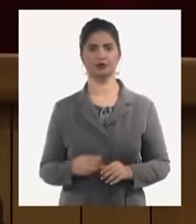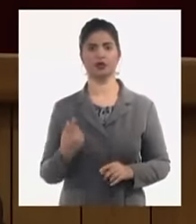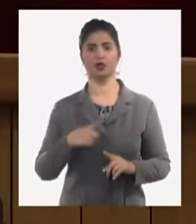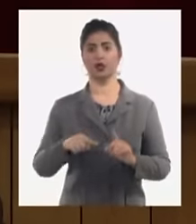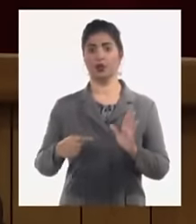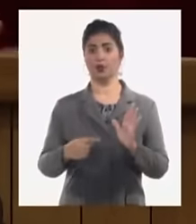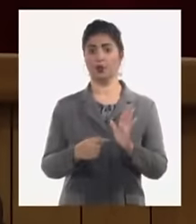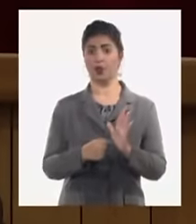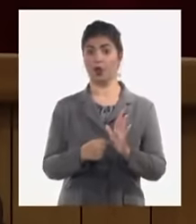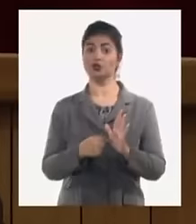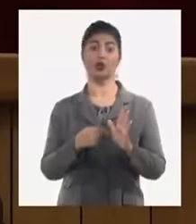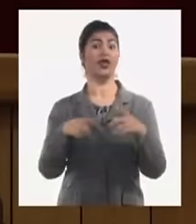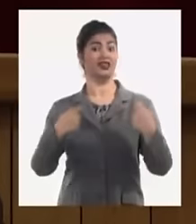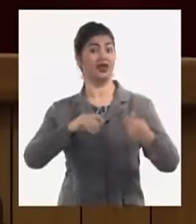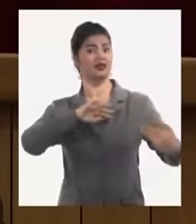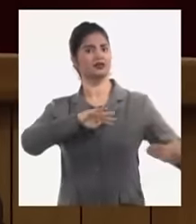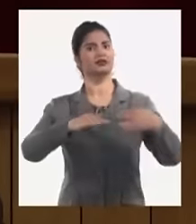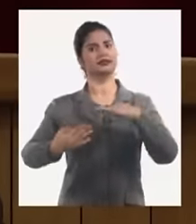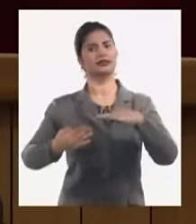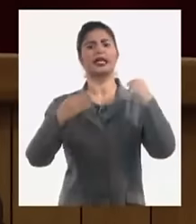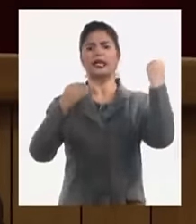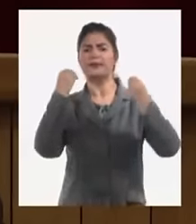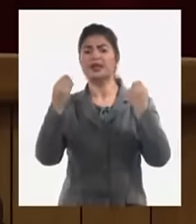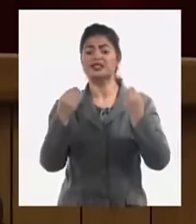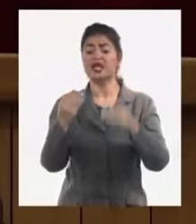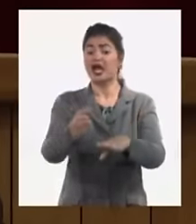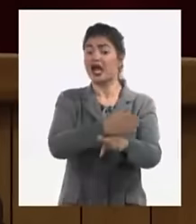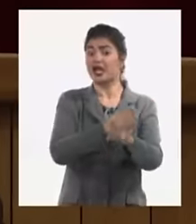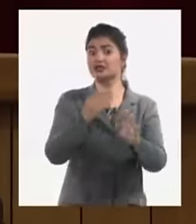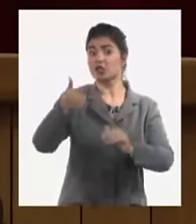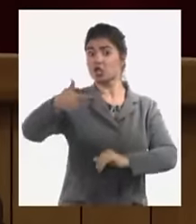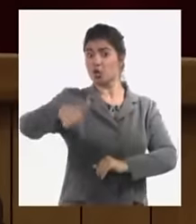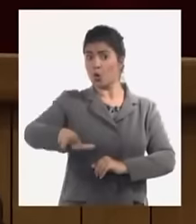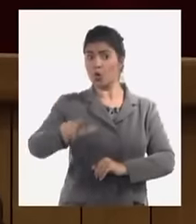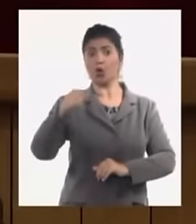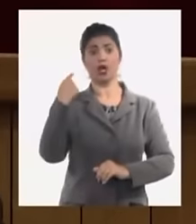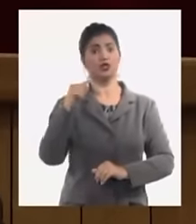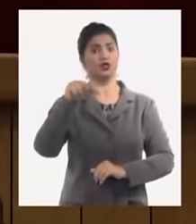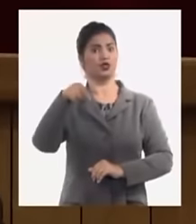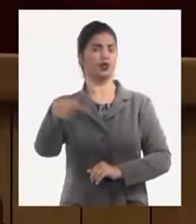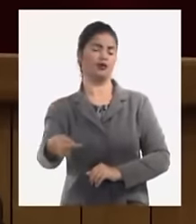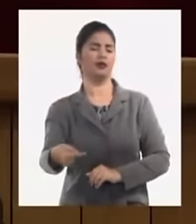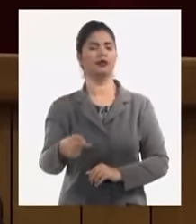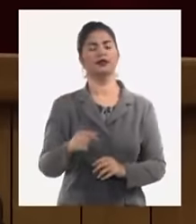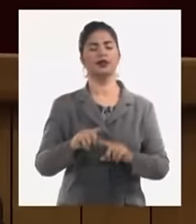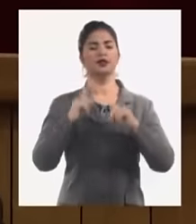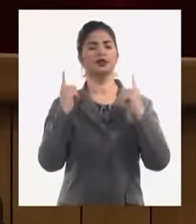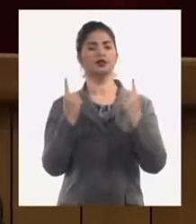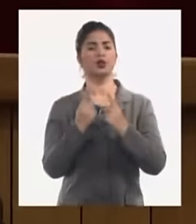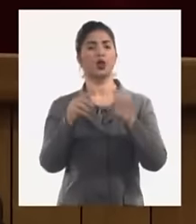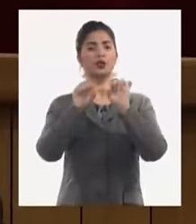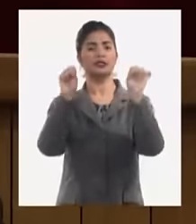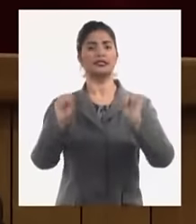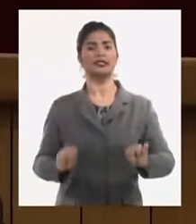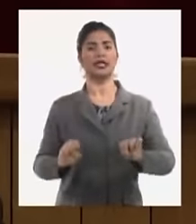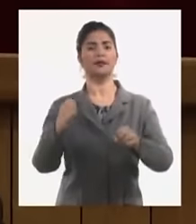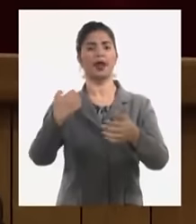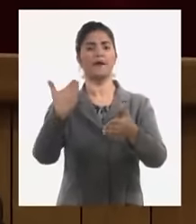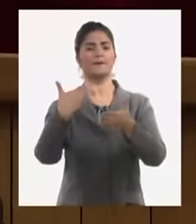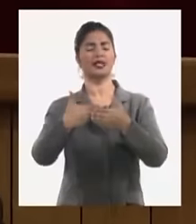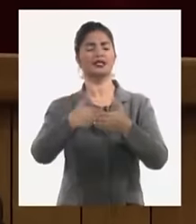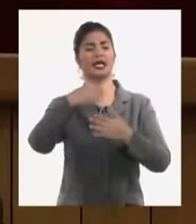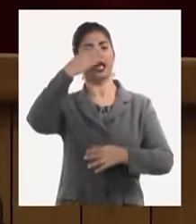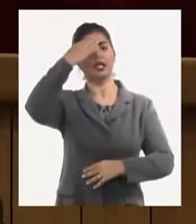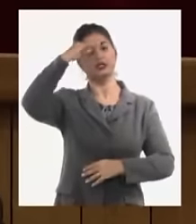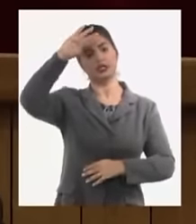julio es desde donde se debe conducir todo el sistema empresarial de este país hoy